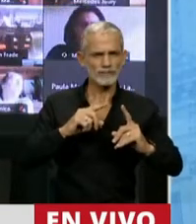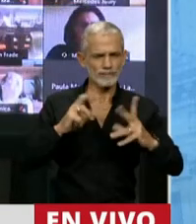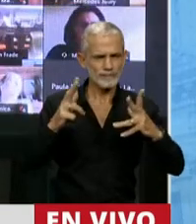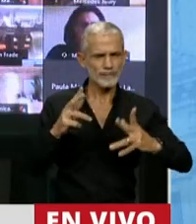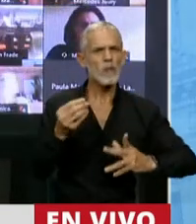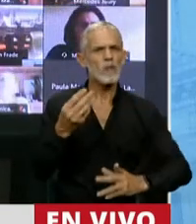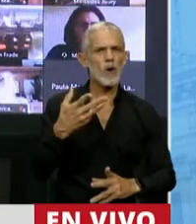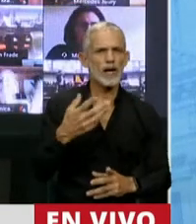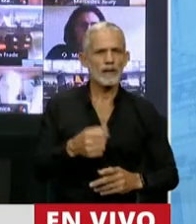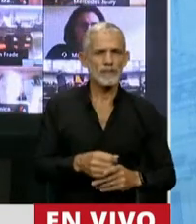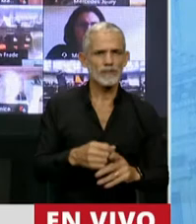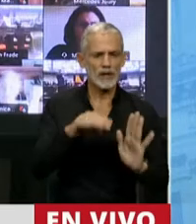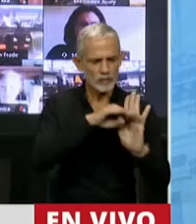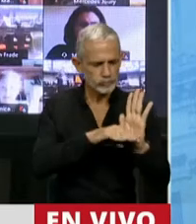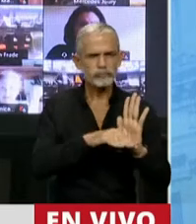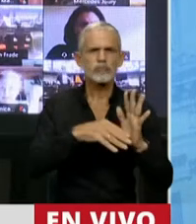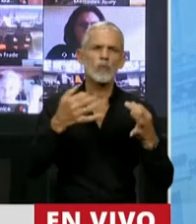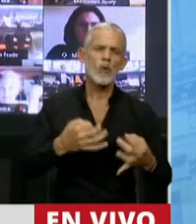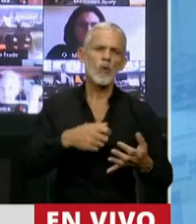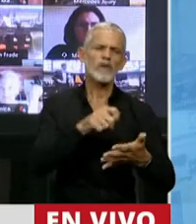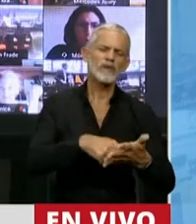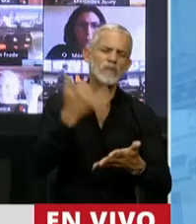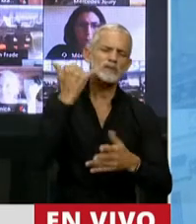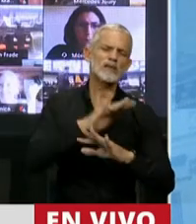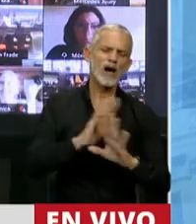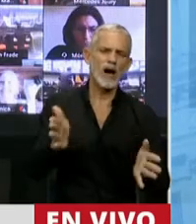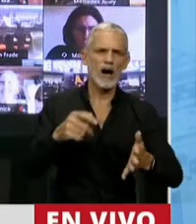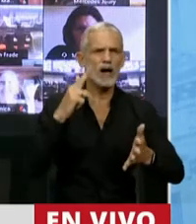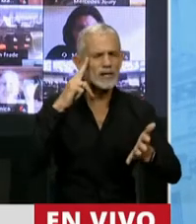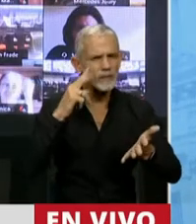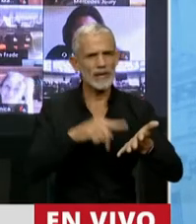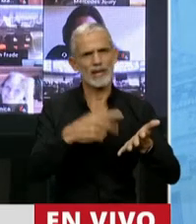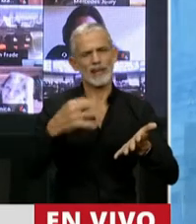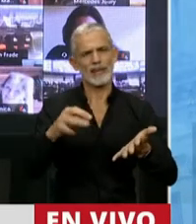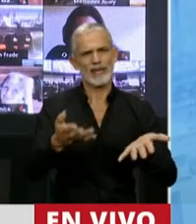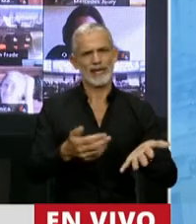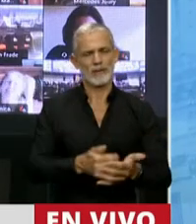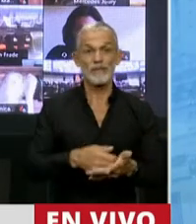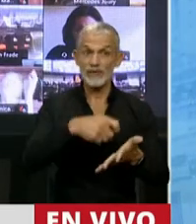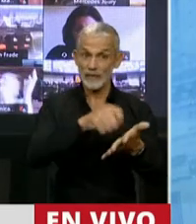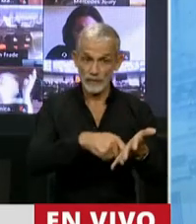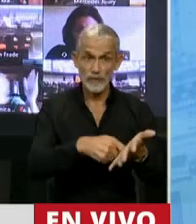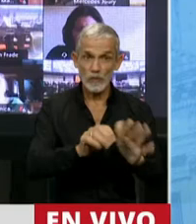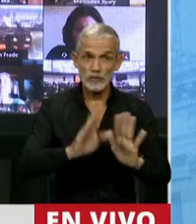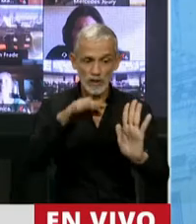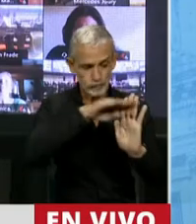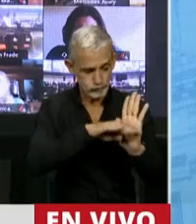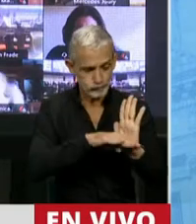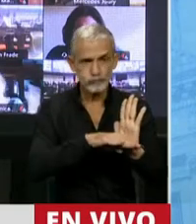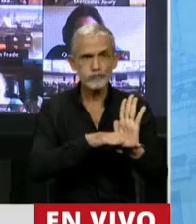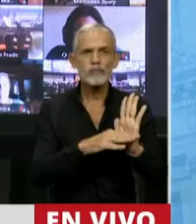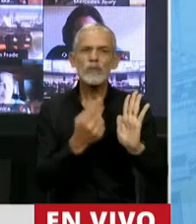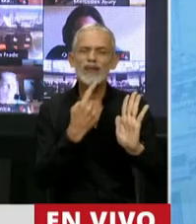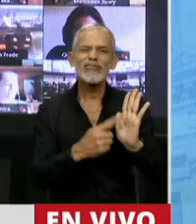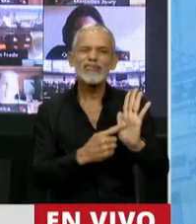¿Por qué no se cumple con los protocolos firmados, señor Presidente? Se firmó protocolo que